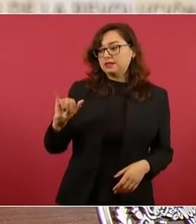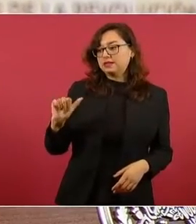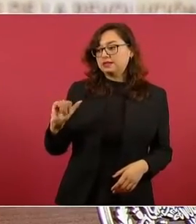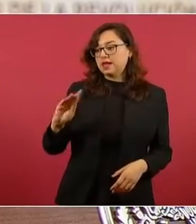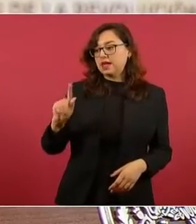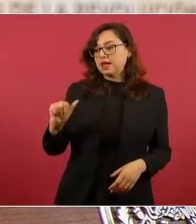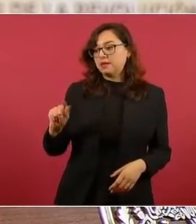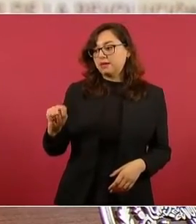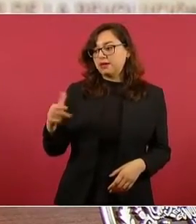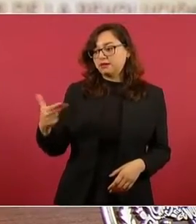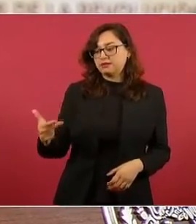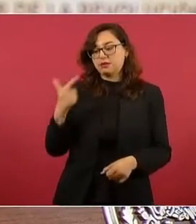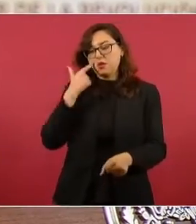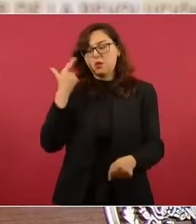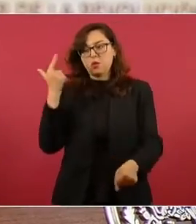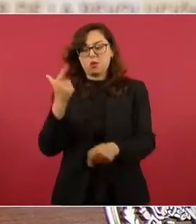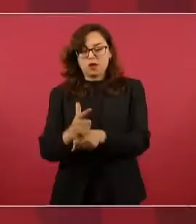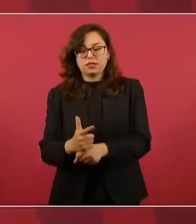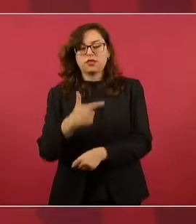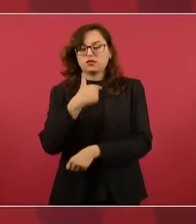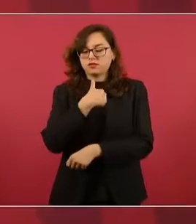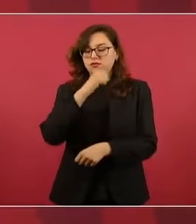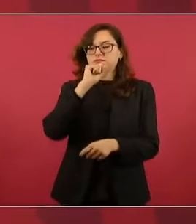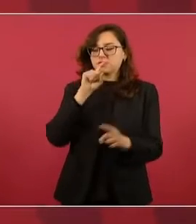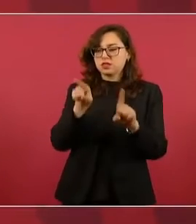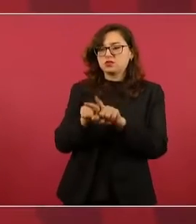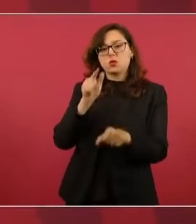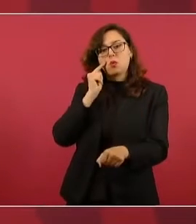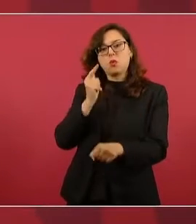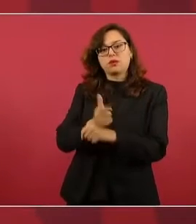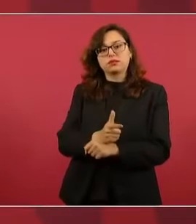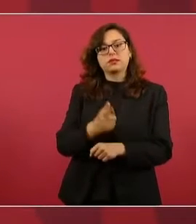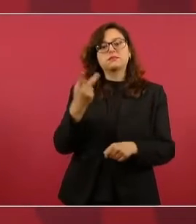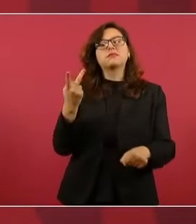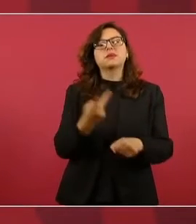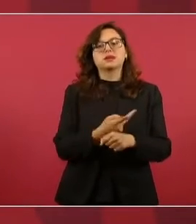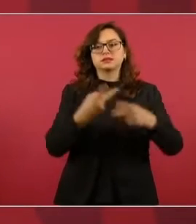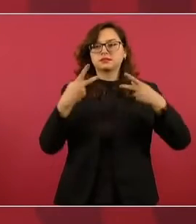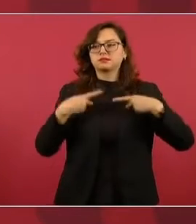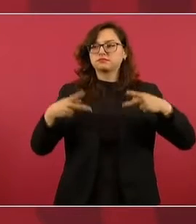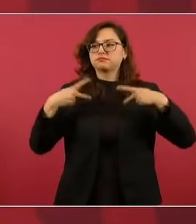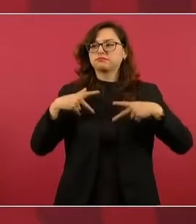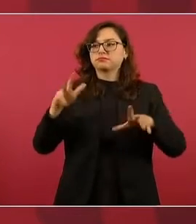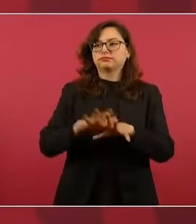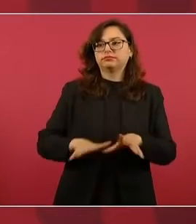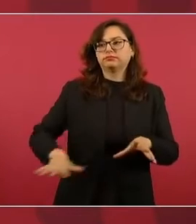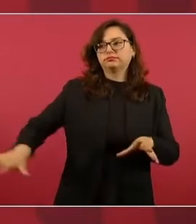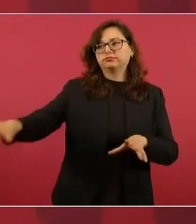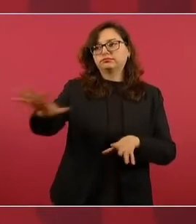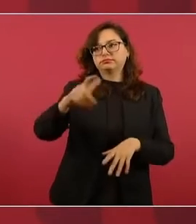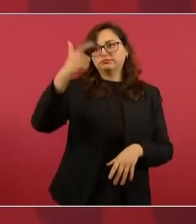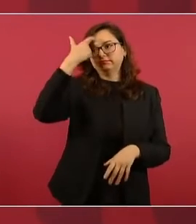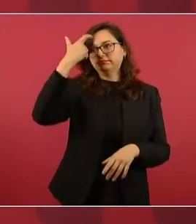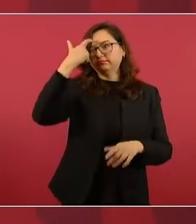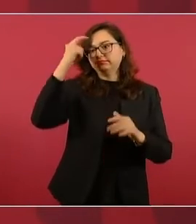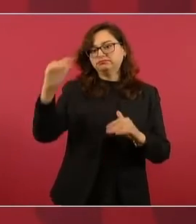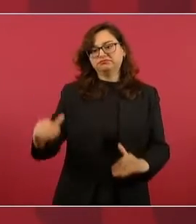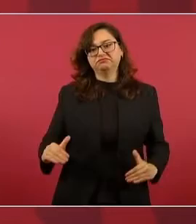está muy consciente, mucho, mucho, muy consciente